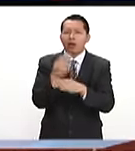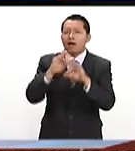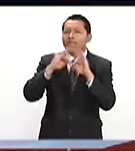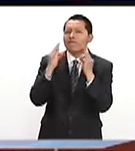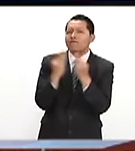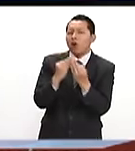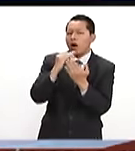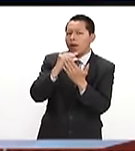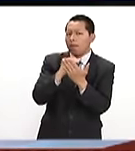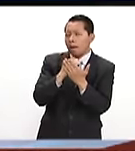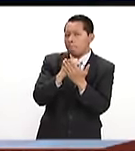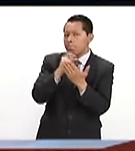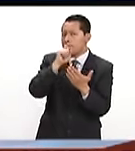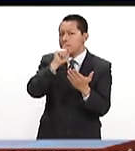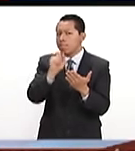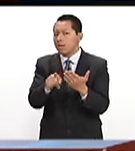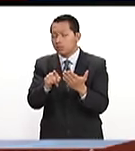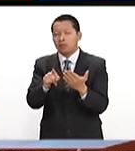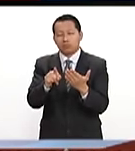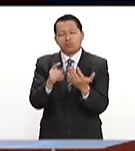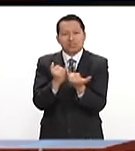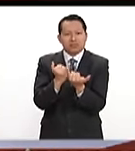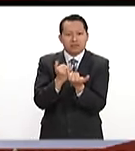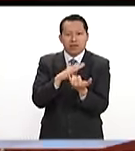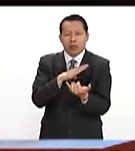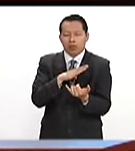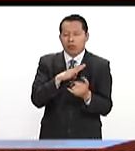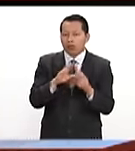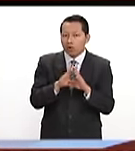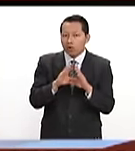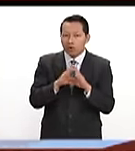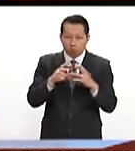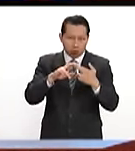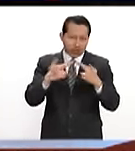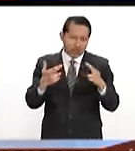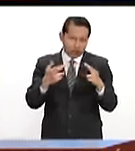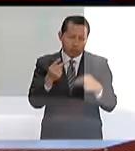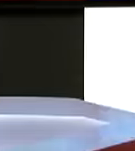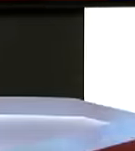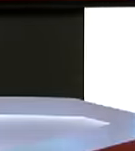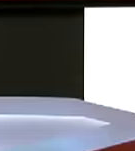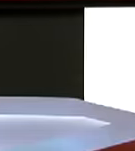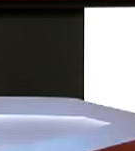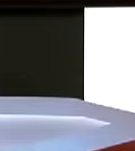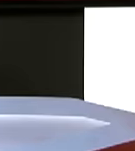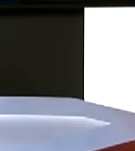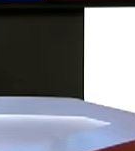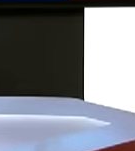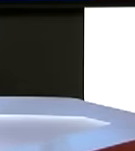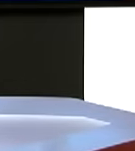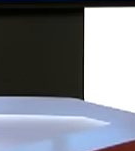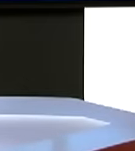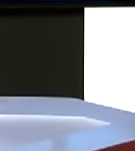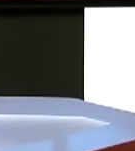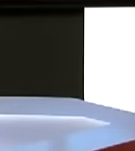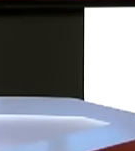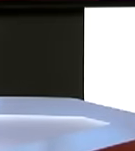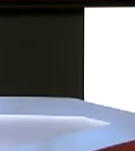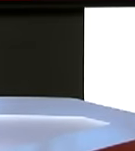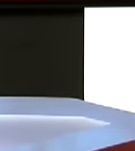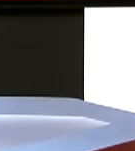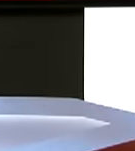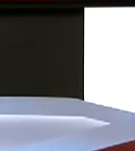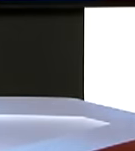que se está abriendo en nuestras relaciones bilaterales tanto con Estados Unidos pero también con otras